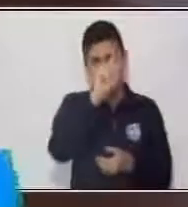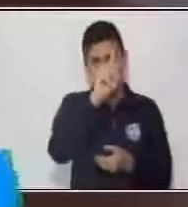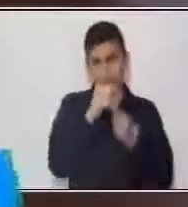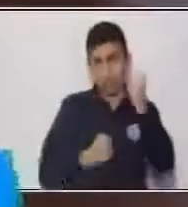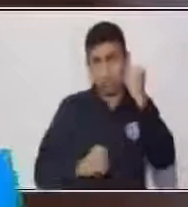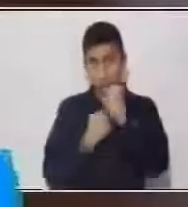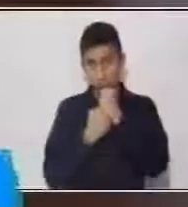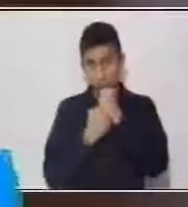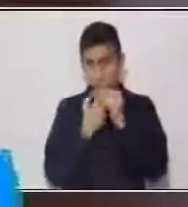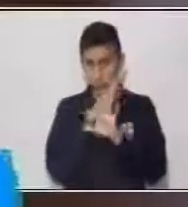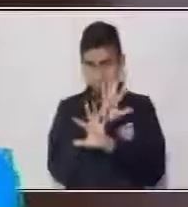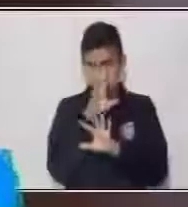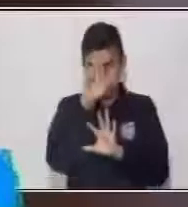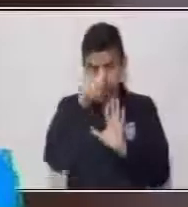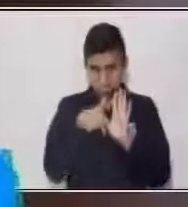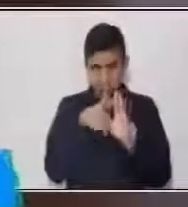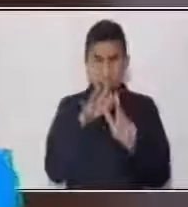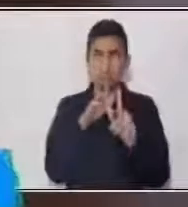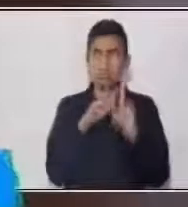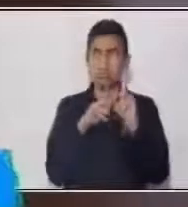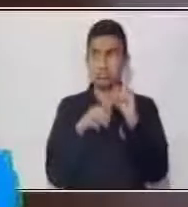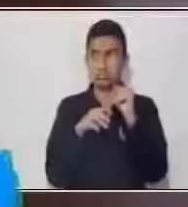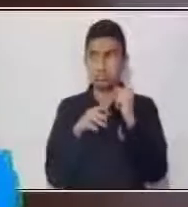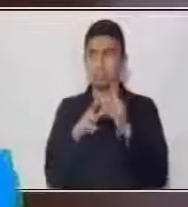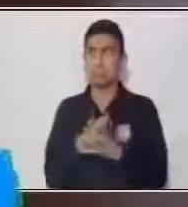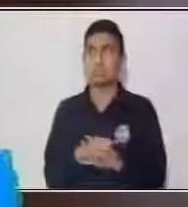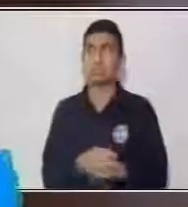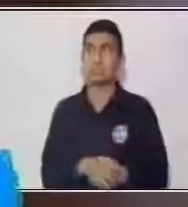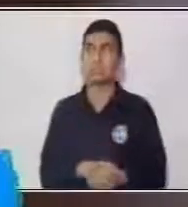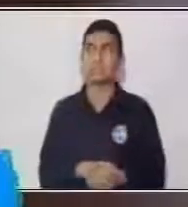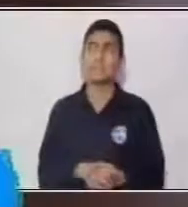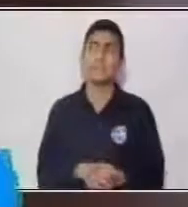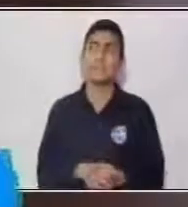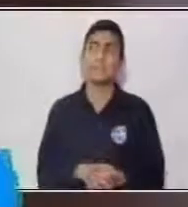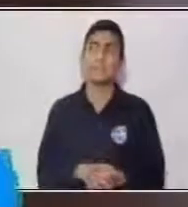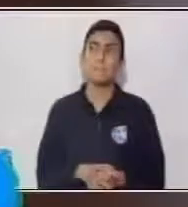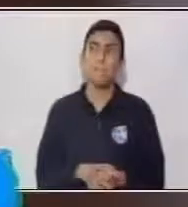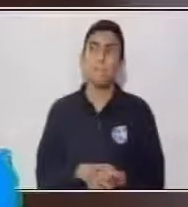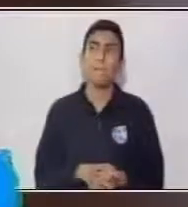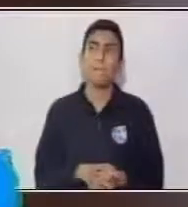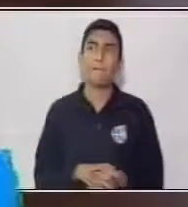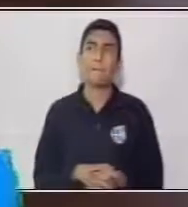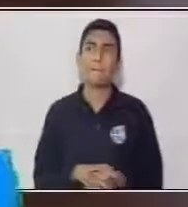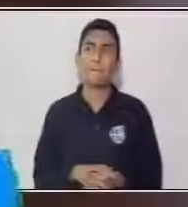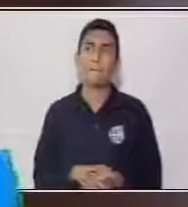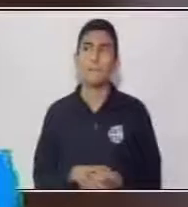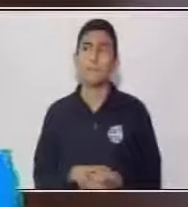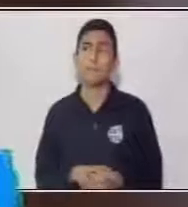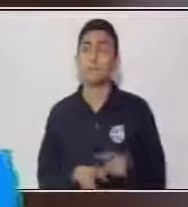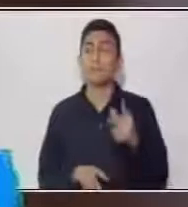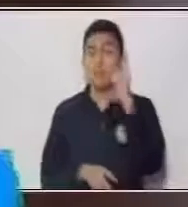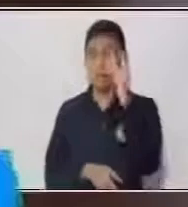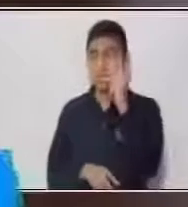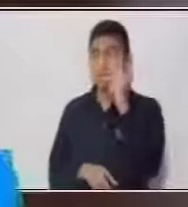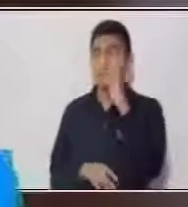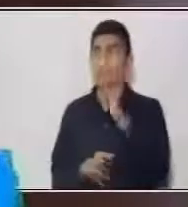empuja hacia abajo, es el peso que tenía el huevo en el agua sin sal, y el empuje del agua,